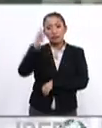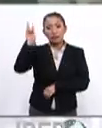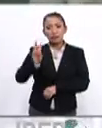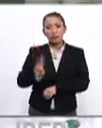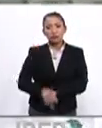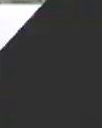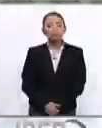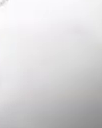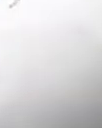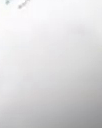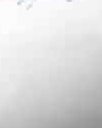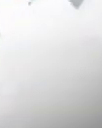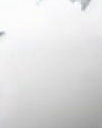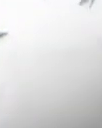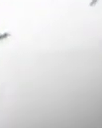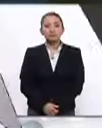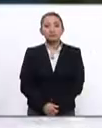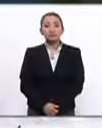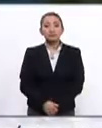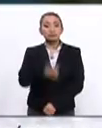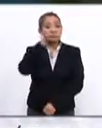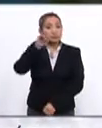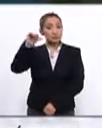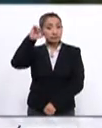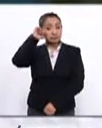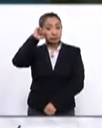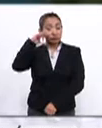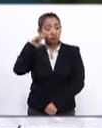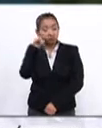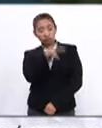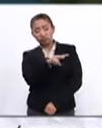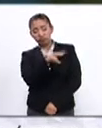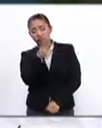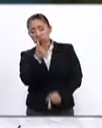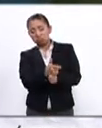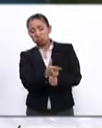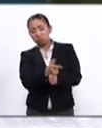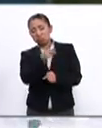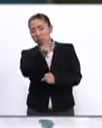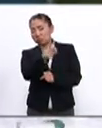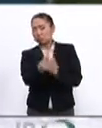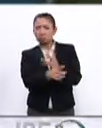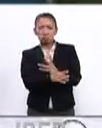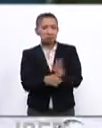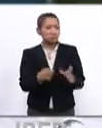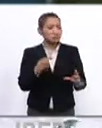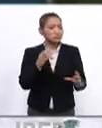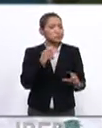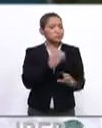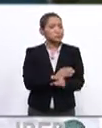de Venezuela. Ayer vimos un evento